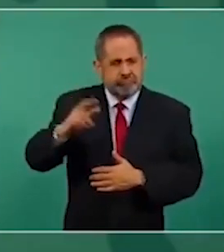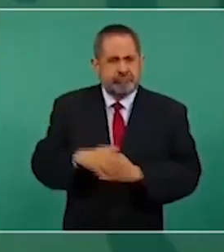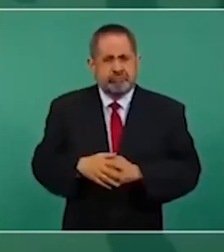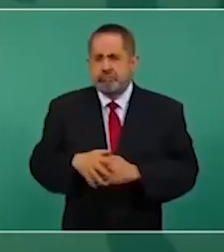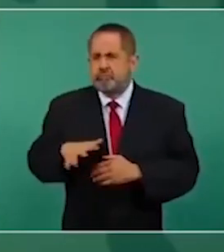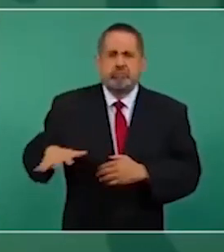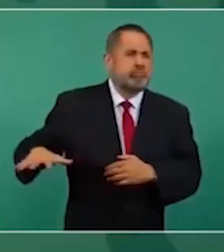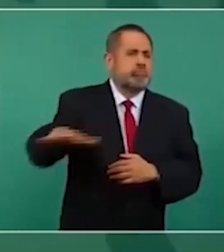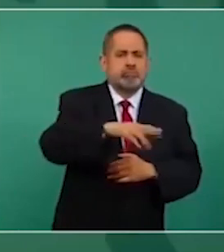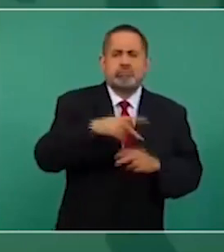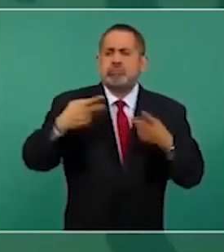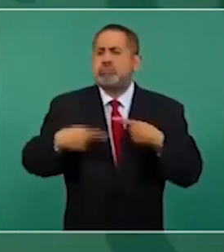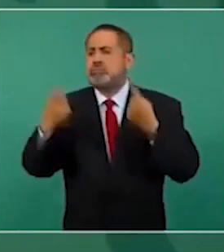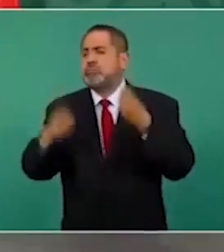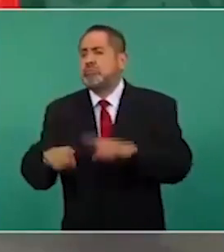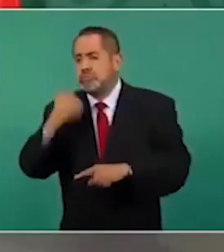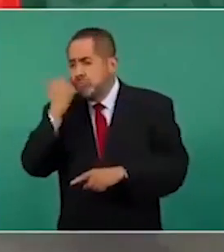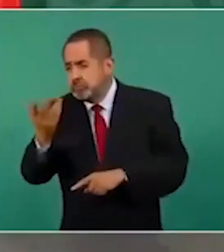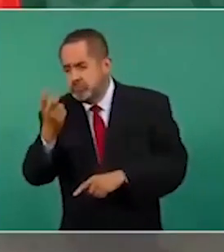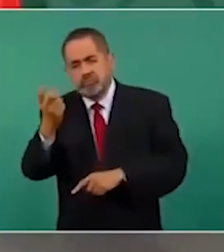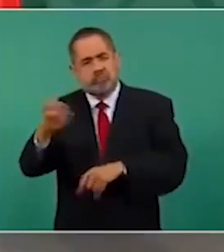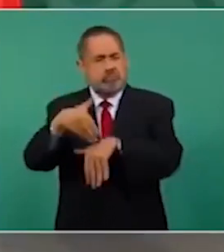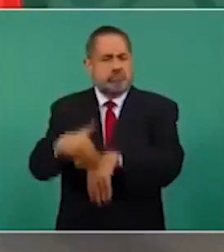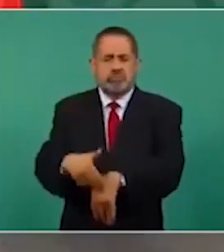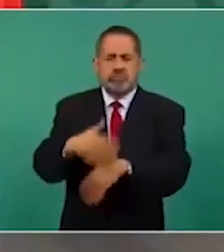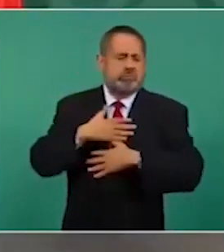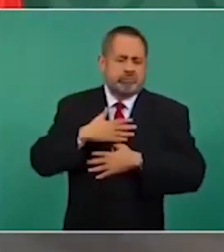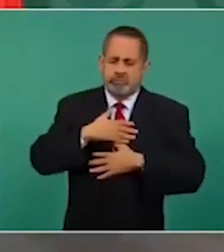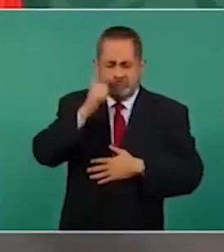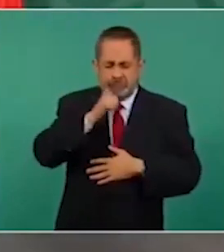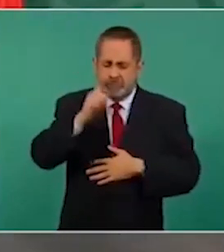voluntad de la gente, los deseos de la gente.